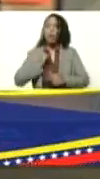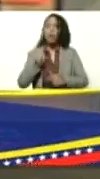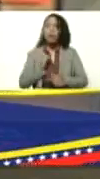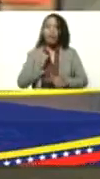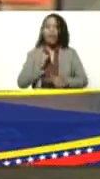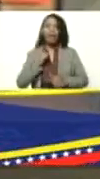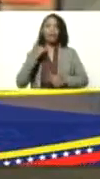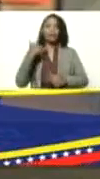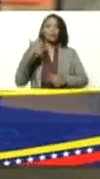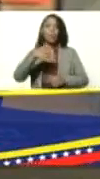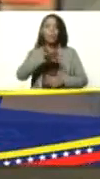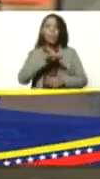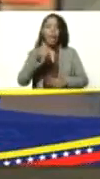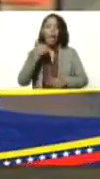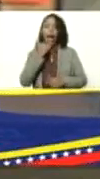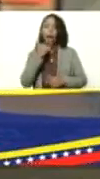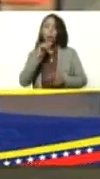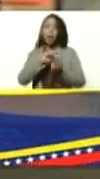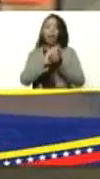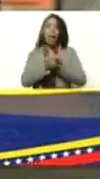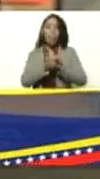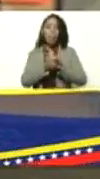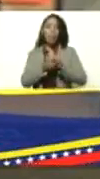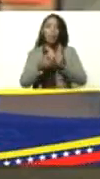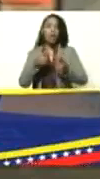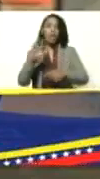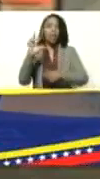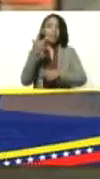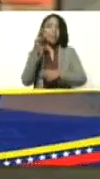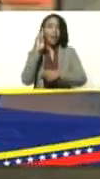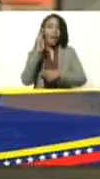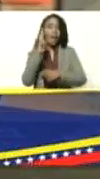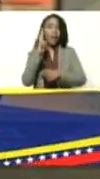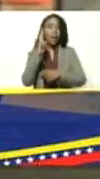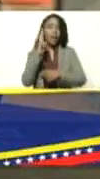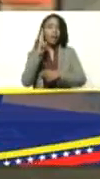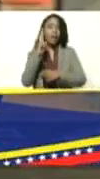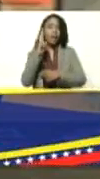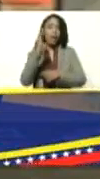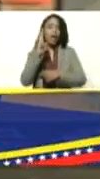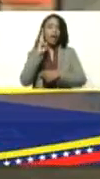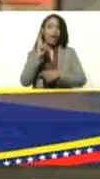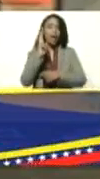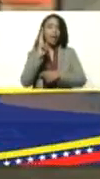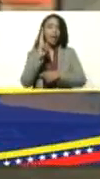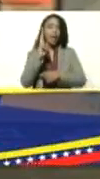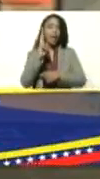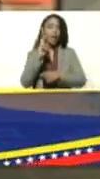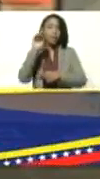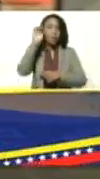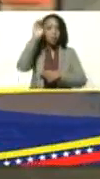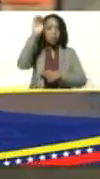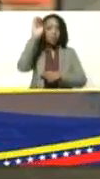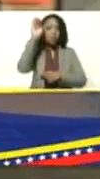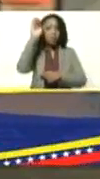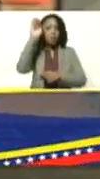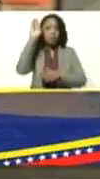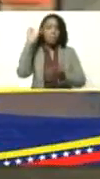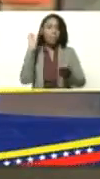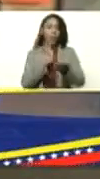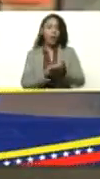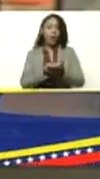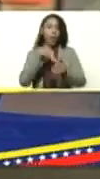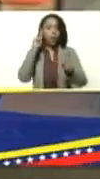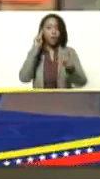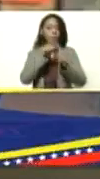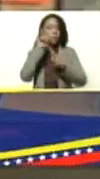esté que tenga que ser cambiado la tercera R es la R del futuro de marcar camino